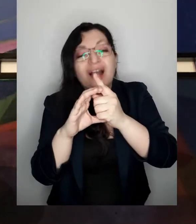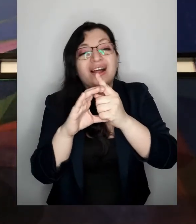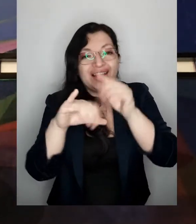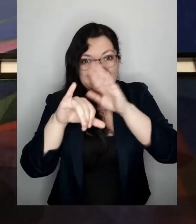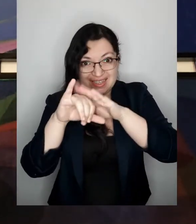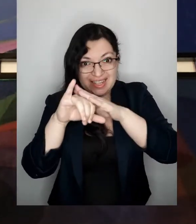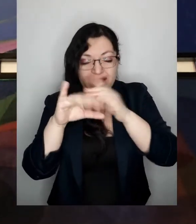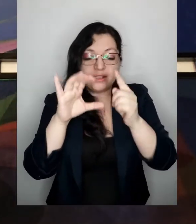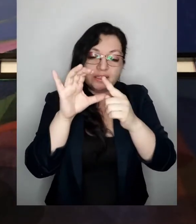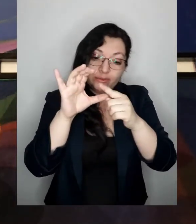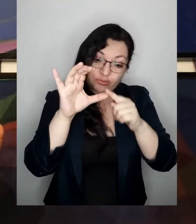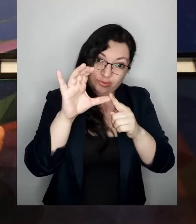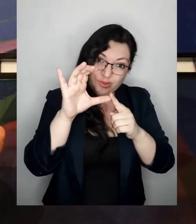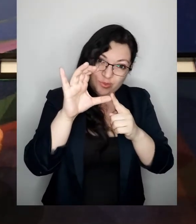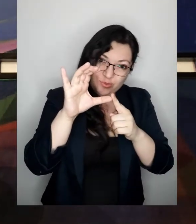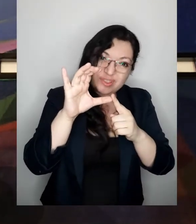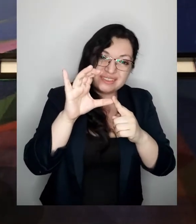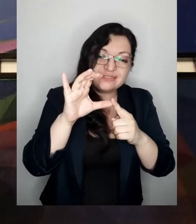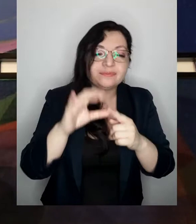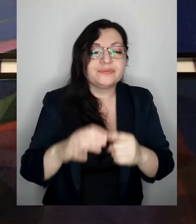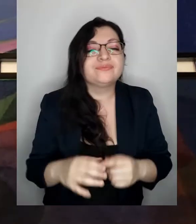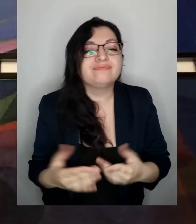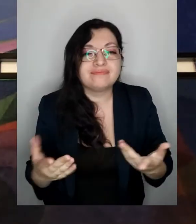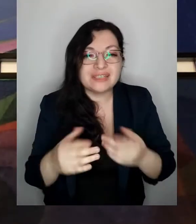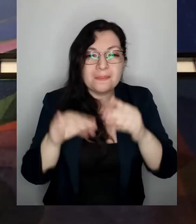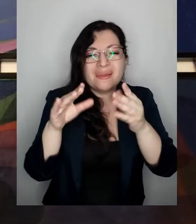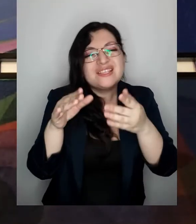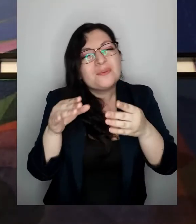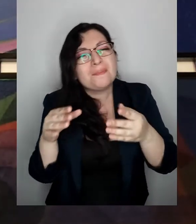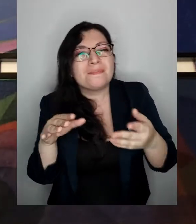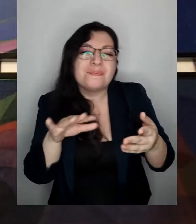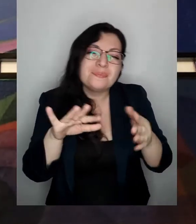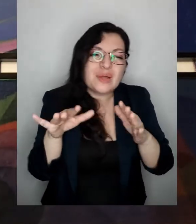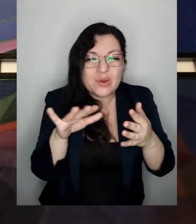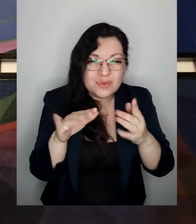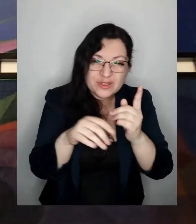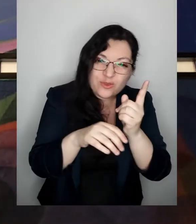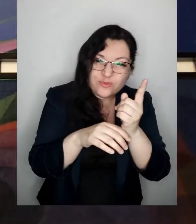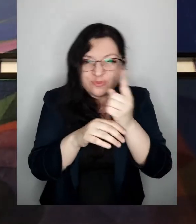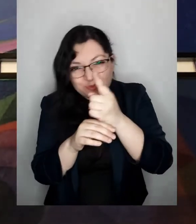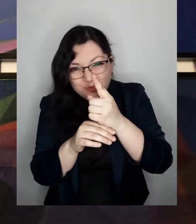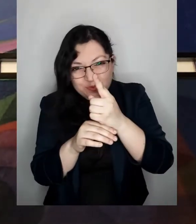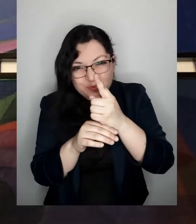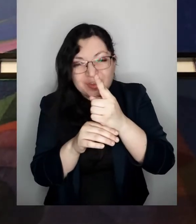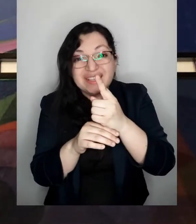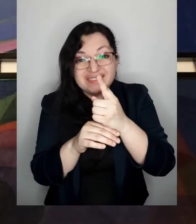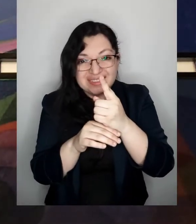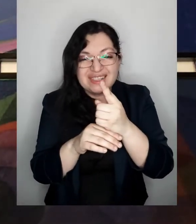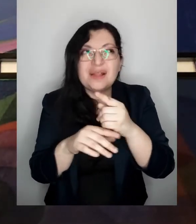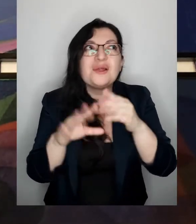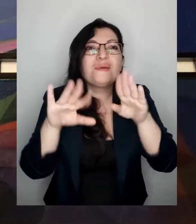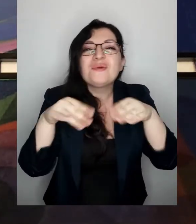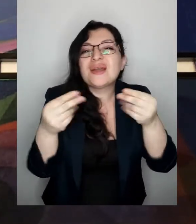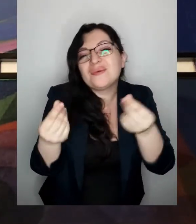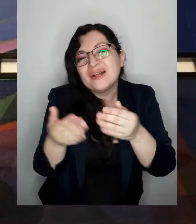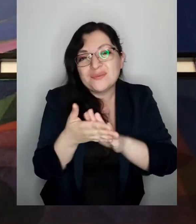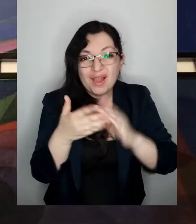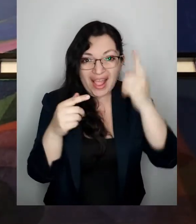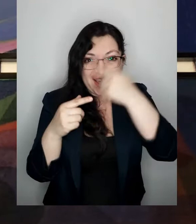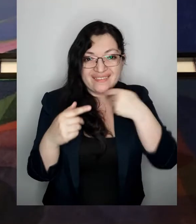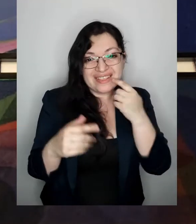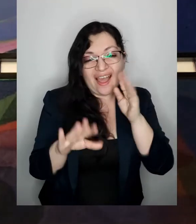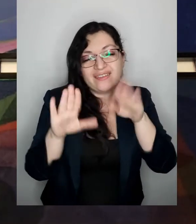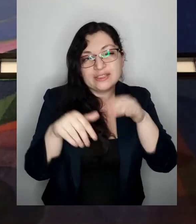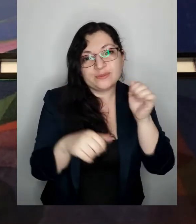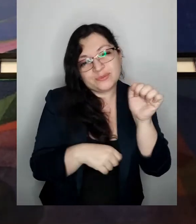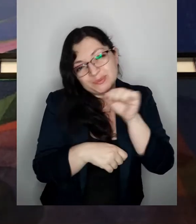la punta de abajo se mueve un poco a la derecha y queda así con un cierto ángulo parecido al que uno pone cuando inclina un poco